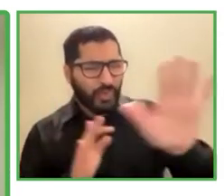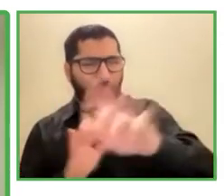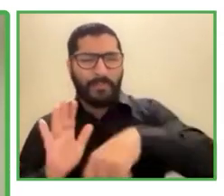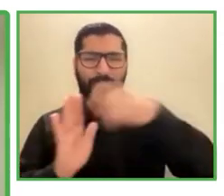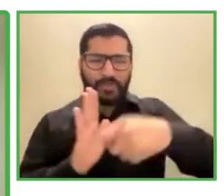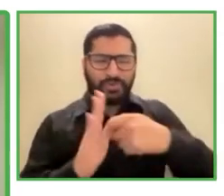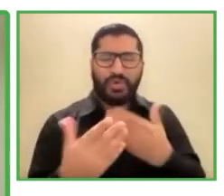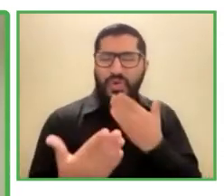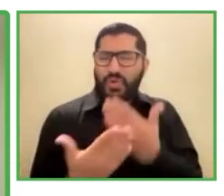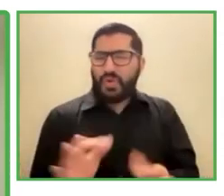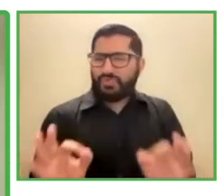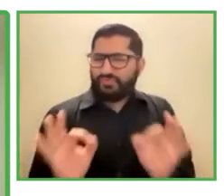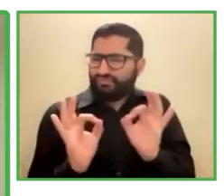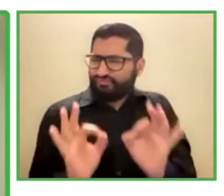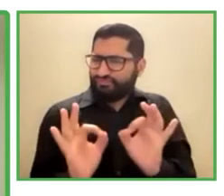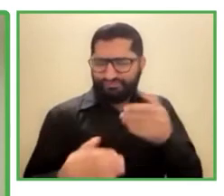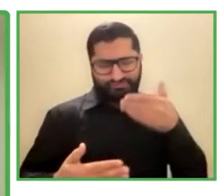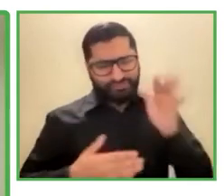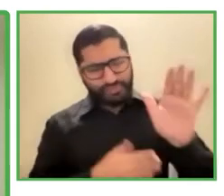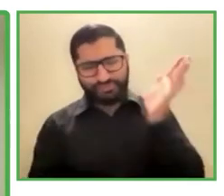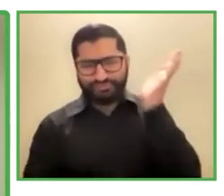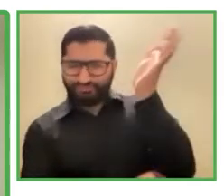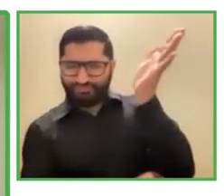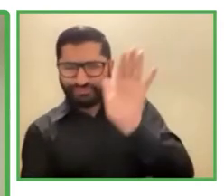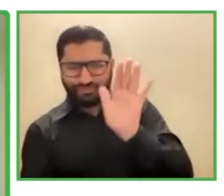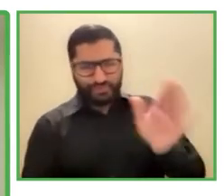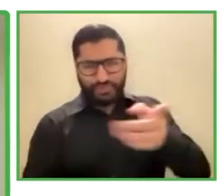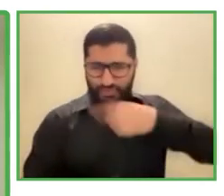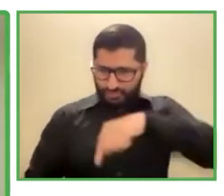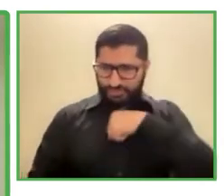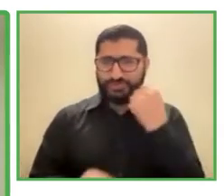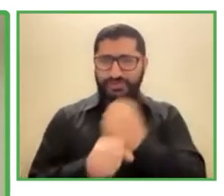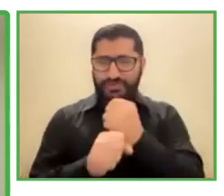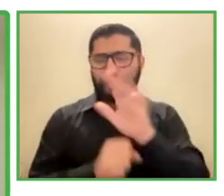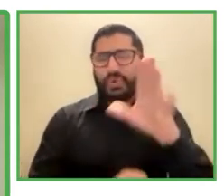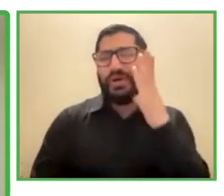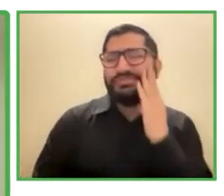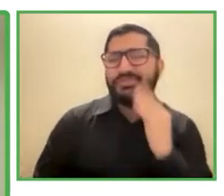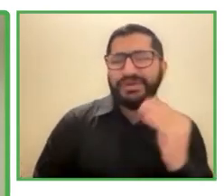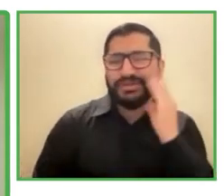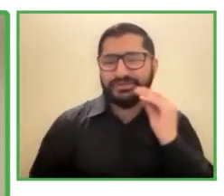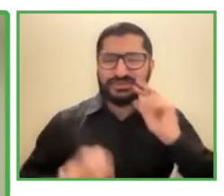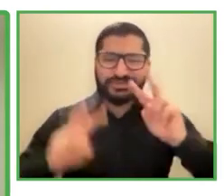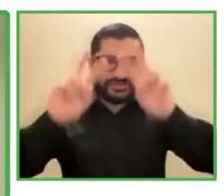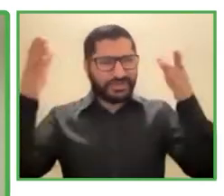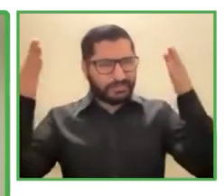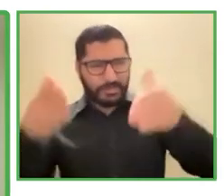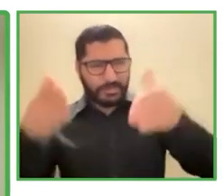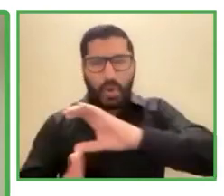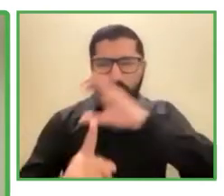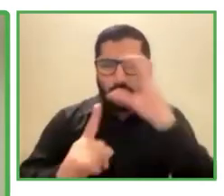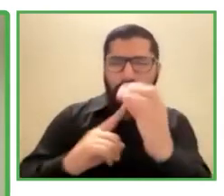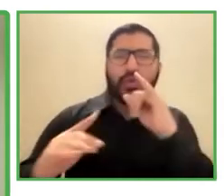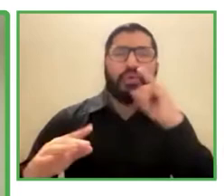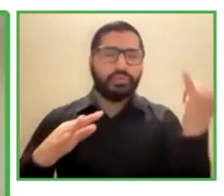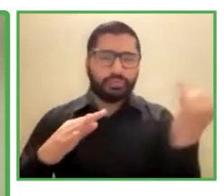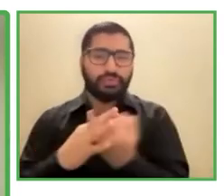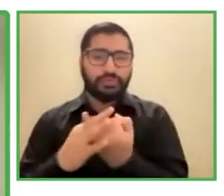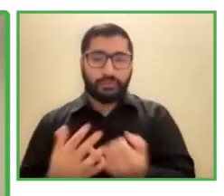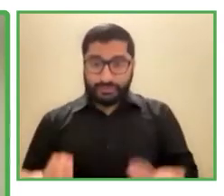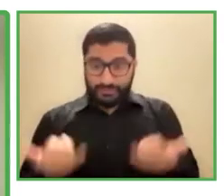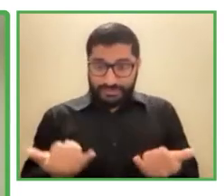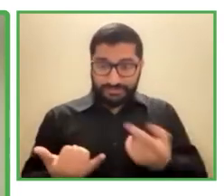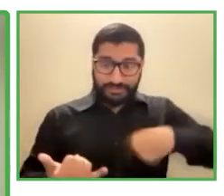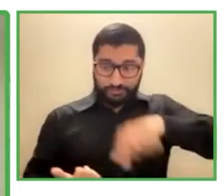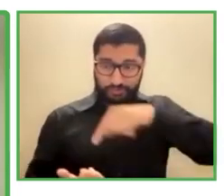contarles cuál ha sido nuestra experiencia en términos de cultura inclusiva, que es nuestro trabajo hoy día en